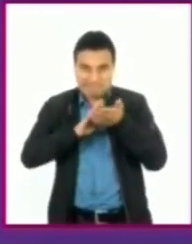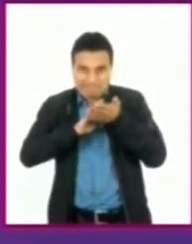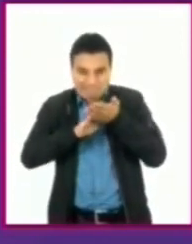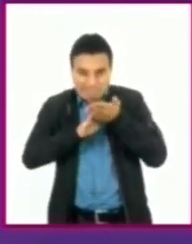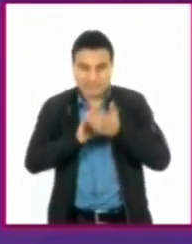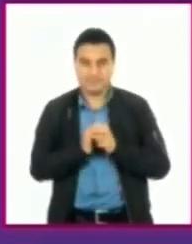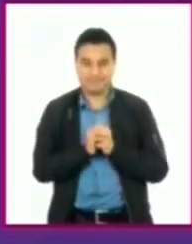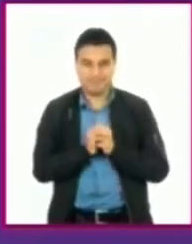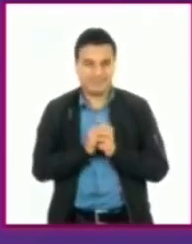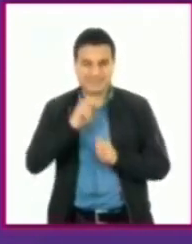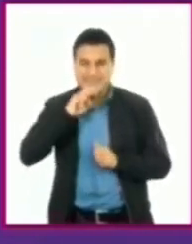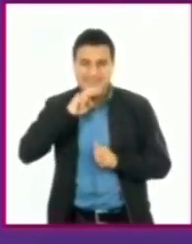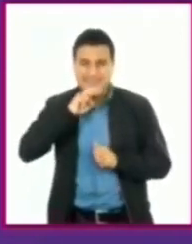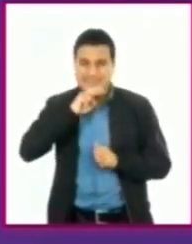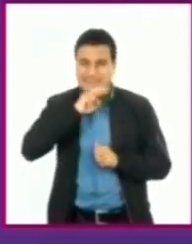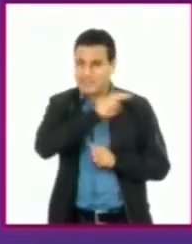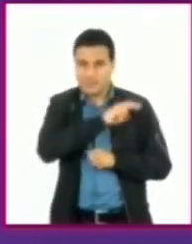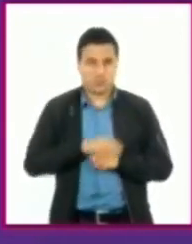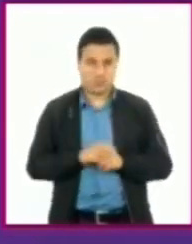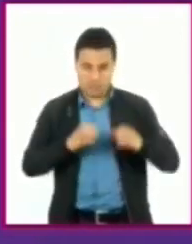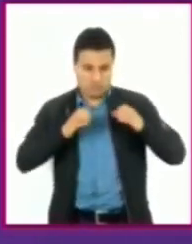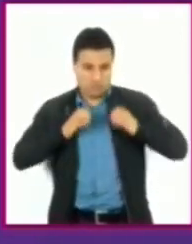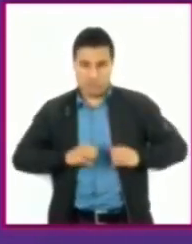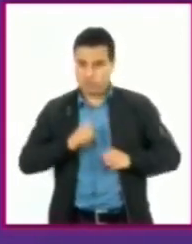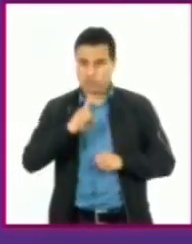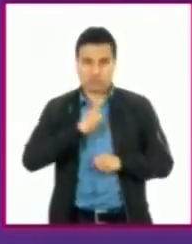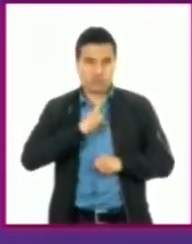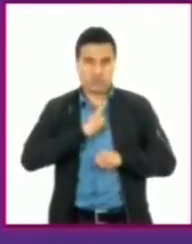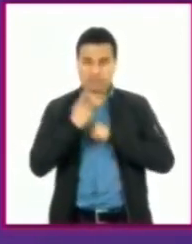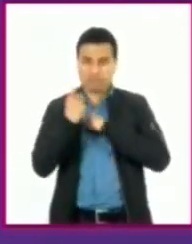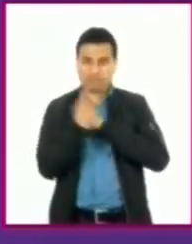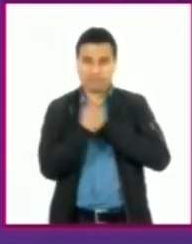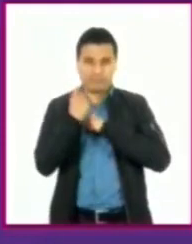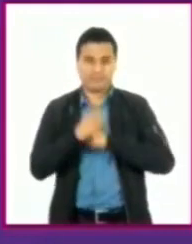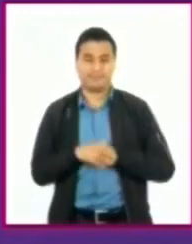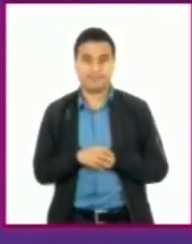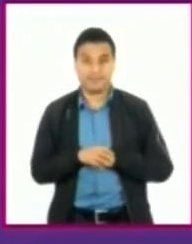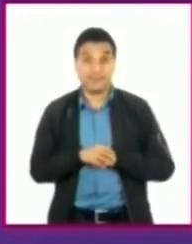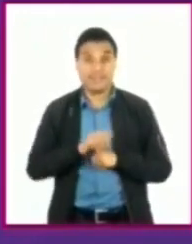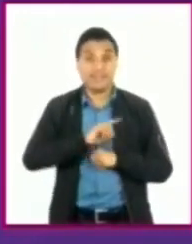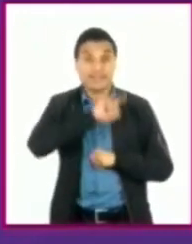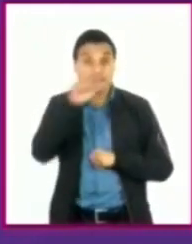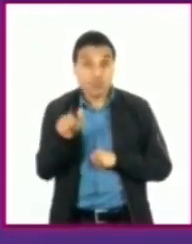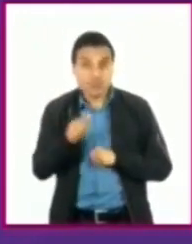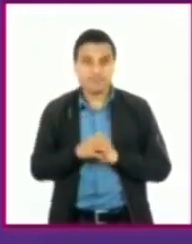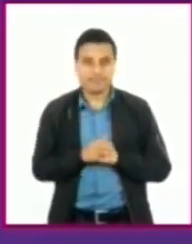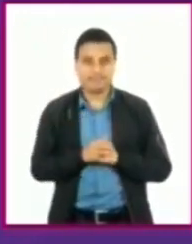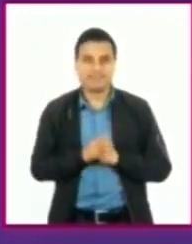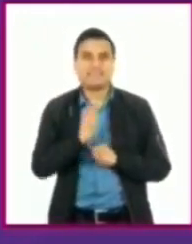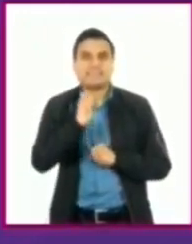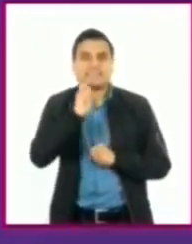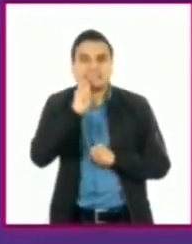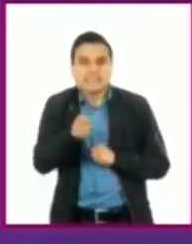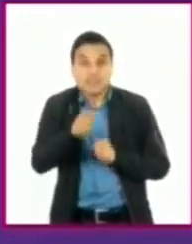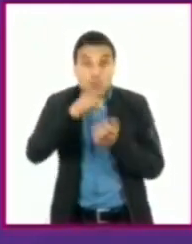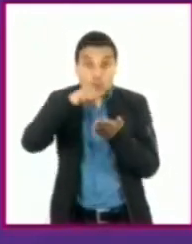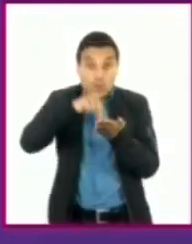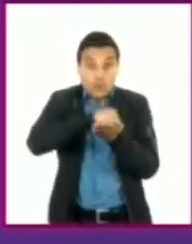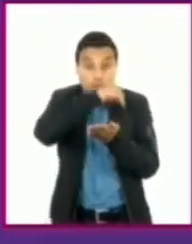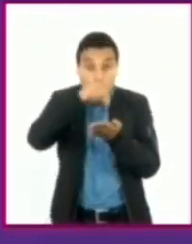respuesta inmediata e innata de nuestro organismo, que da como resultado la inflamación de la zona afectada.